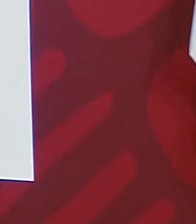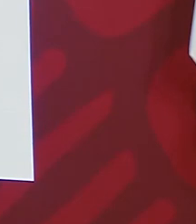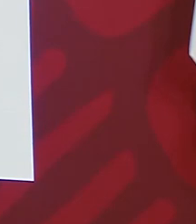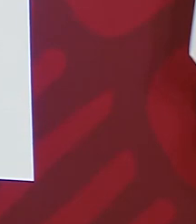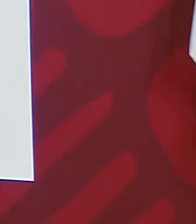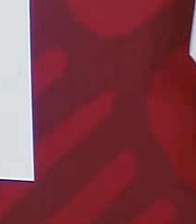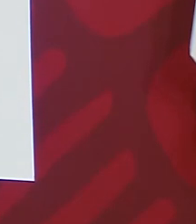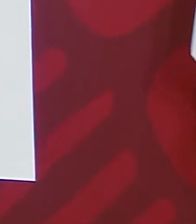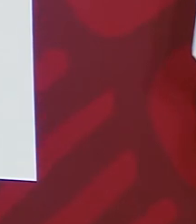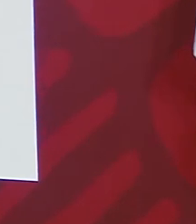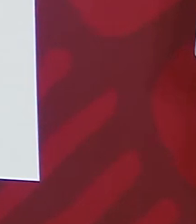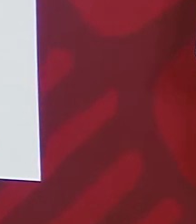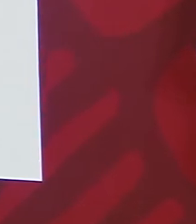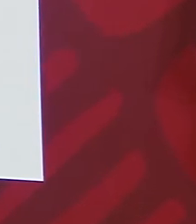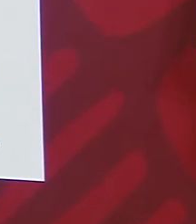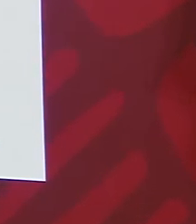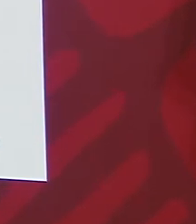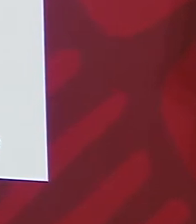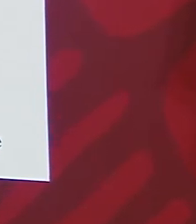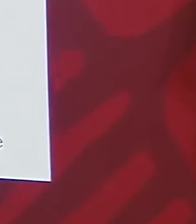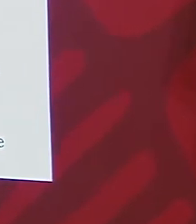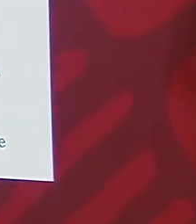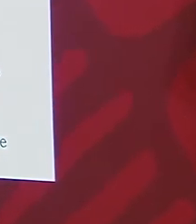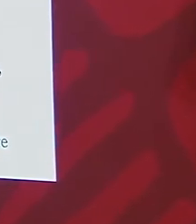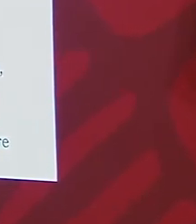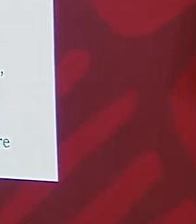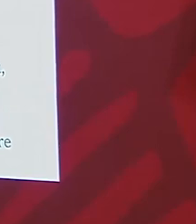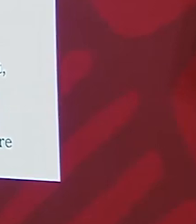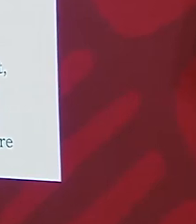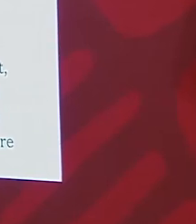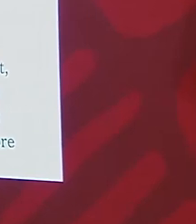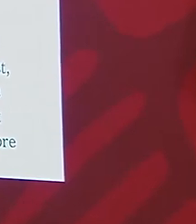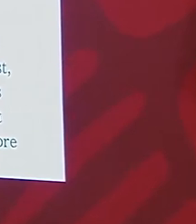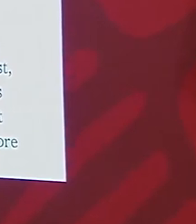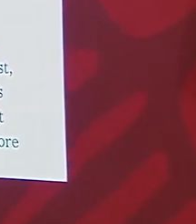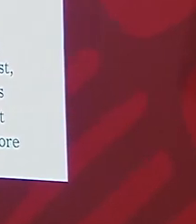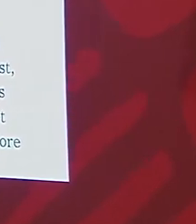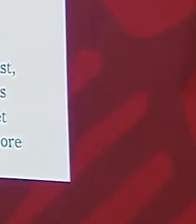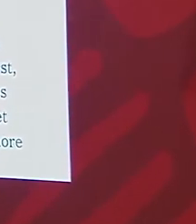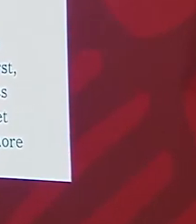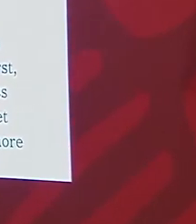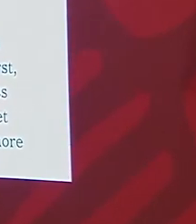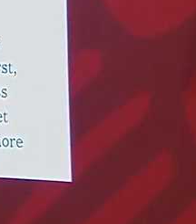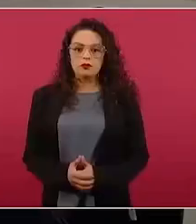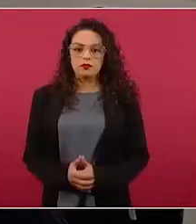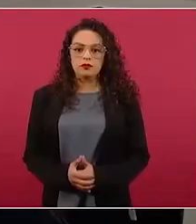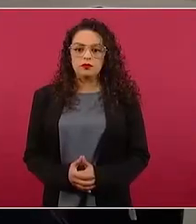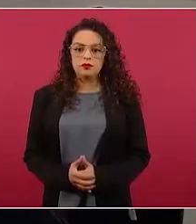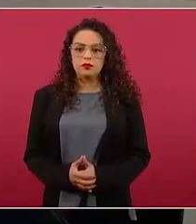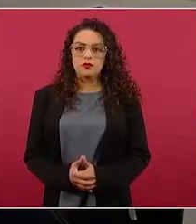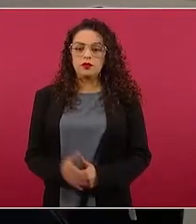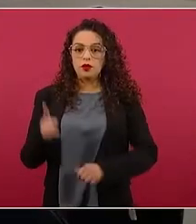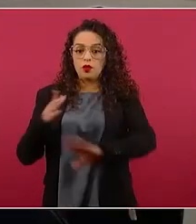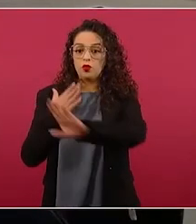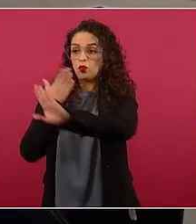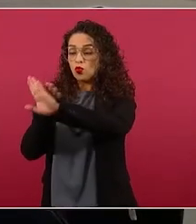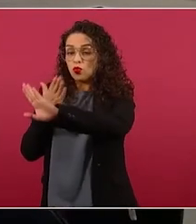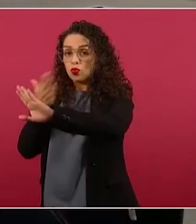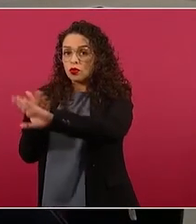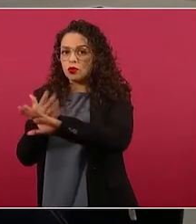muy fuertes recibiendo dinero pero